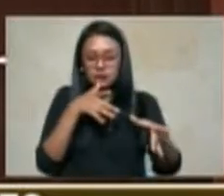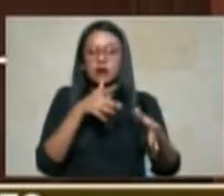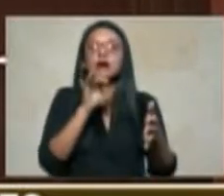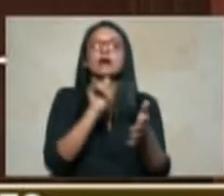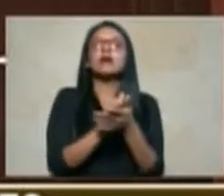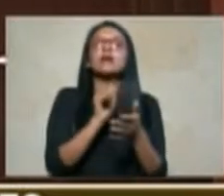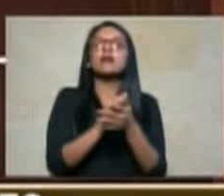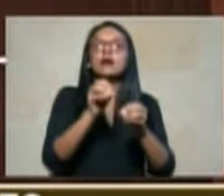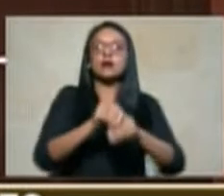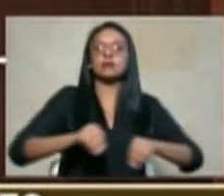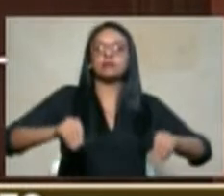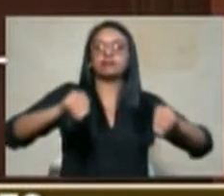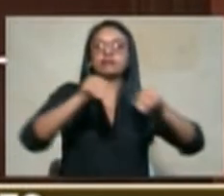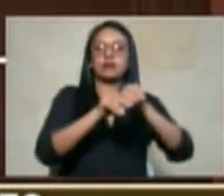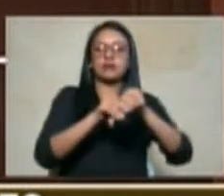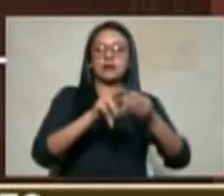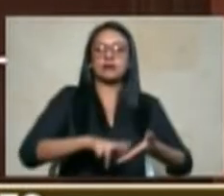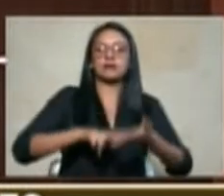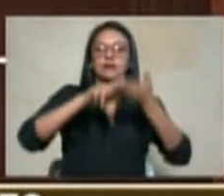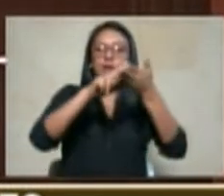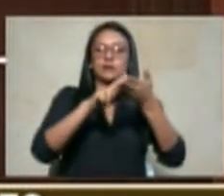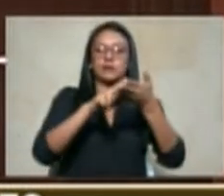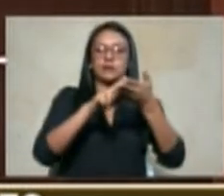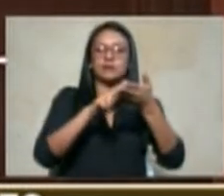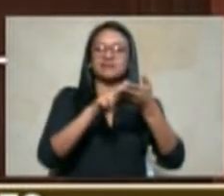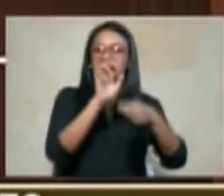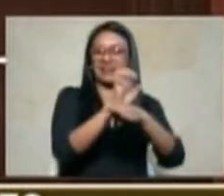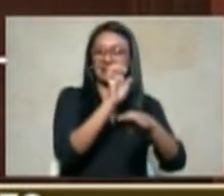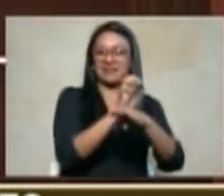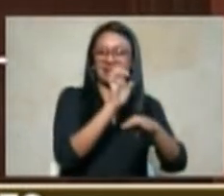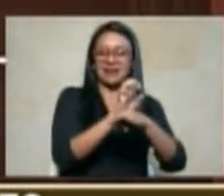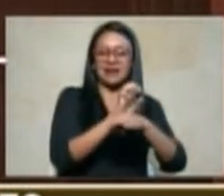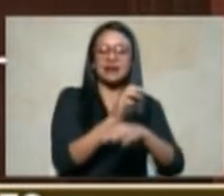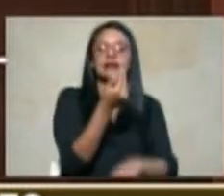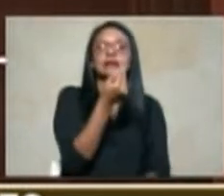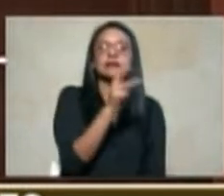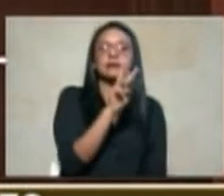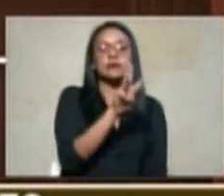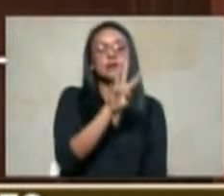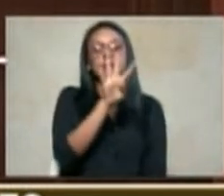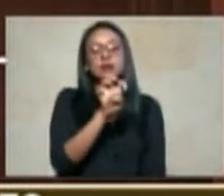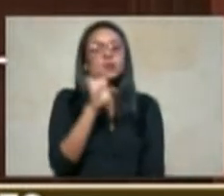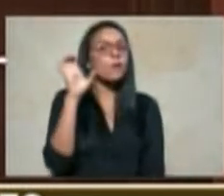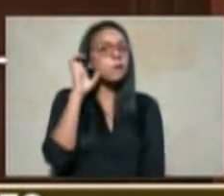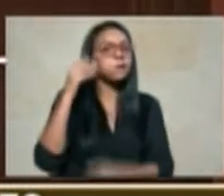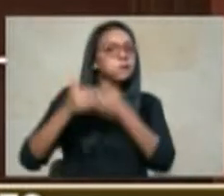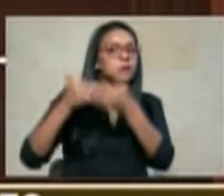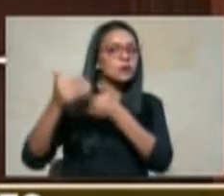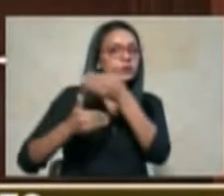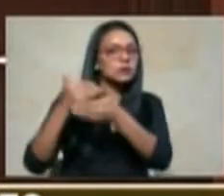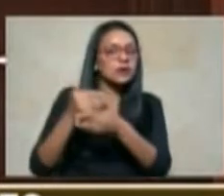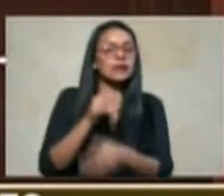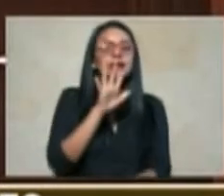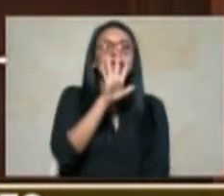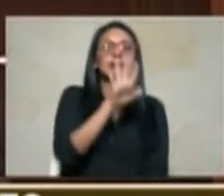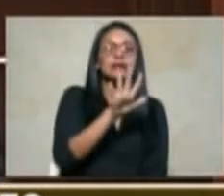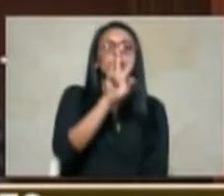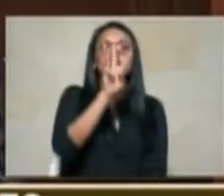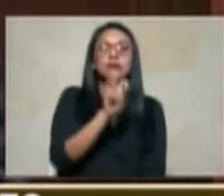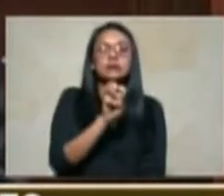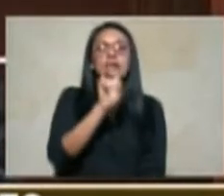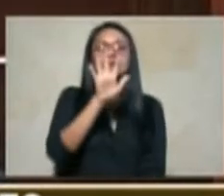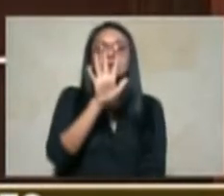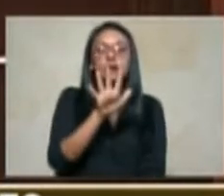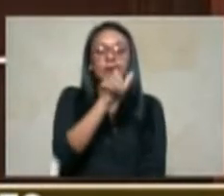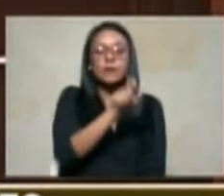47.358 en trámite 585 microzonas intervenidas